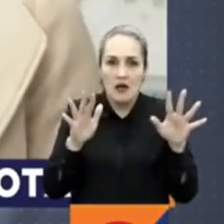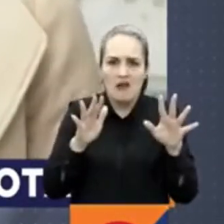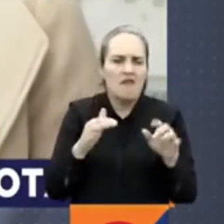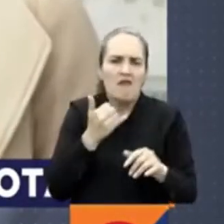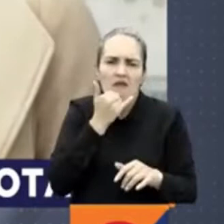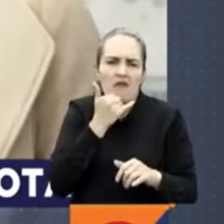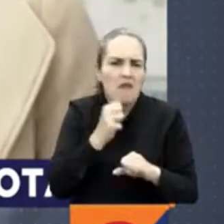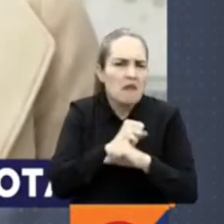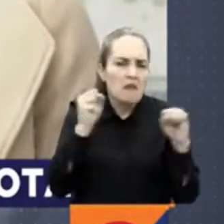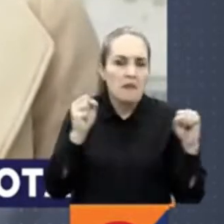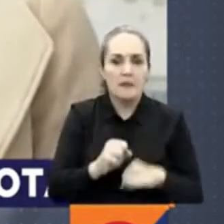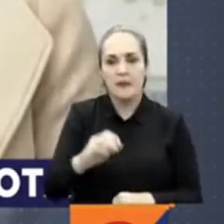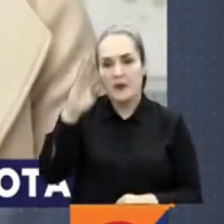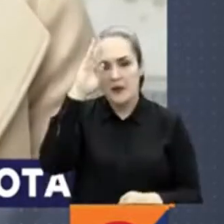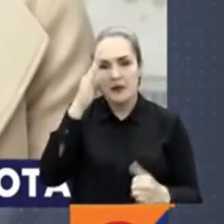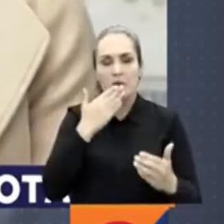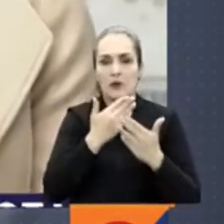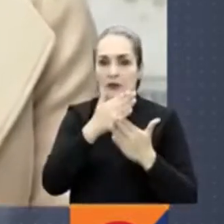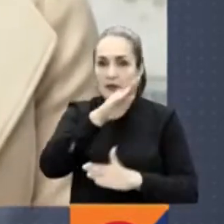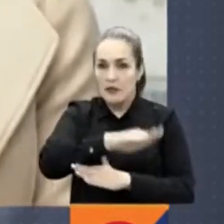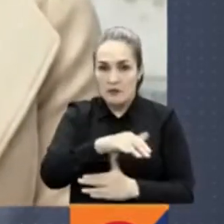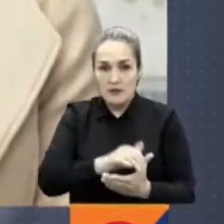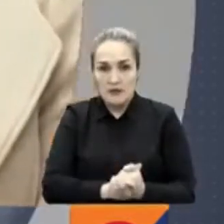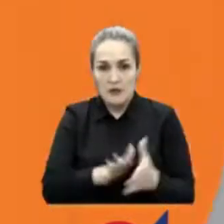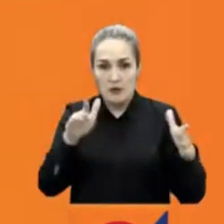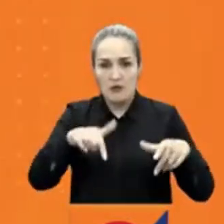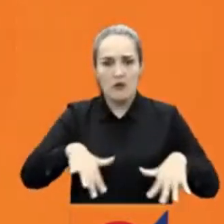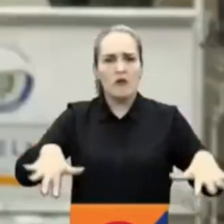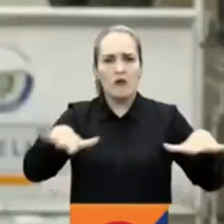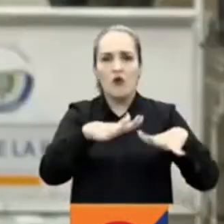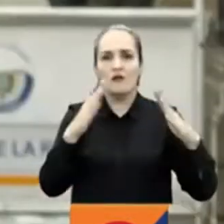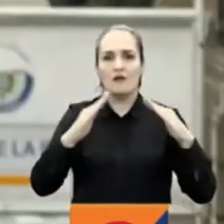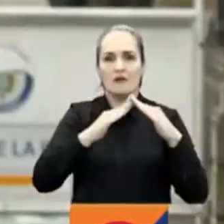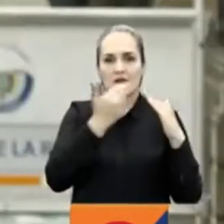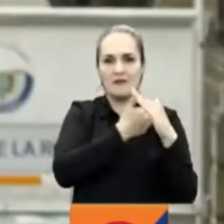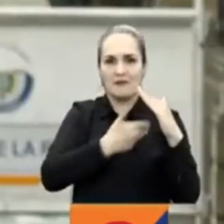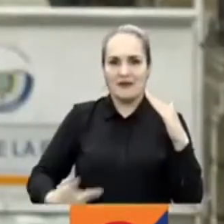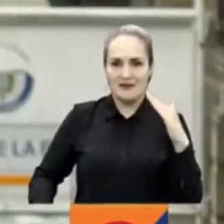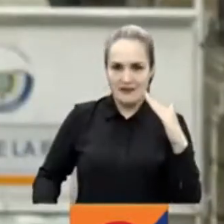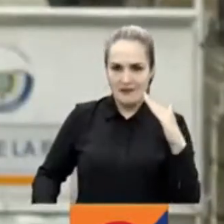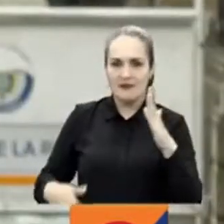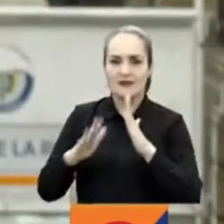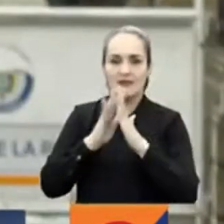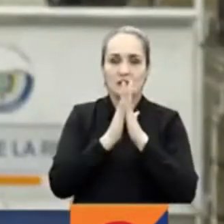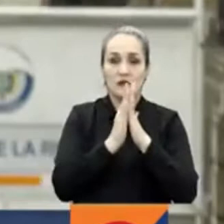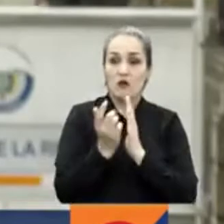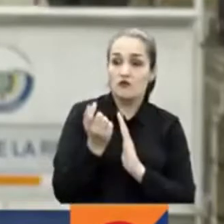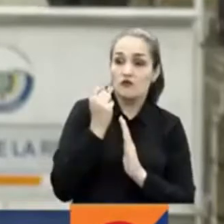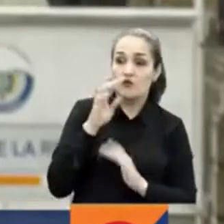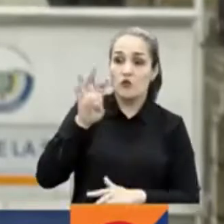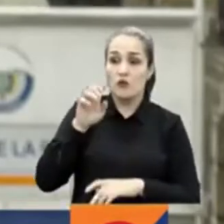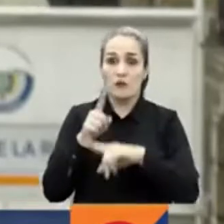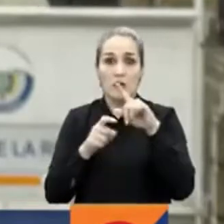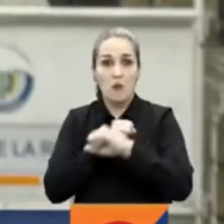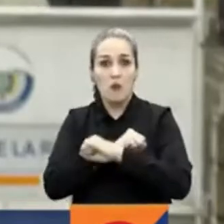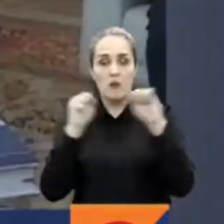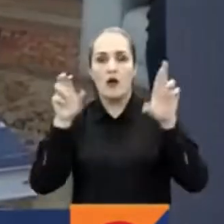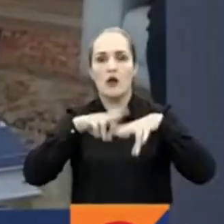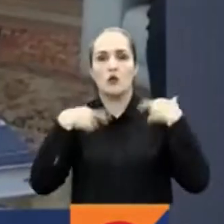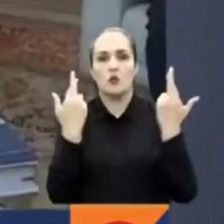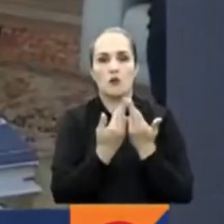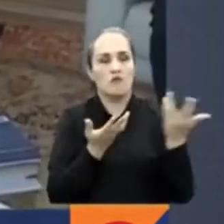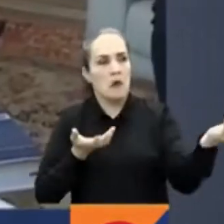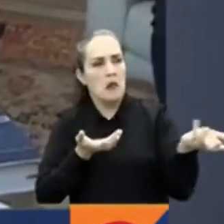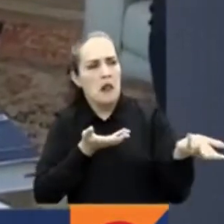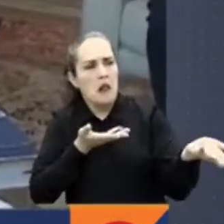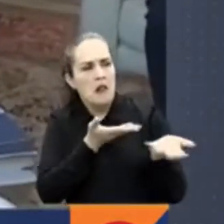Carolina y televidentes, muy buenas tardes. Yo los saludo hasta ahora desde la casa de Nariño, donde sobre las nueve y media de la mañana se dio inicio a esta reunión que tuvo